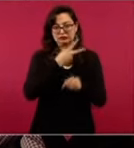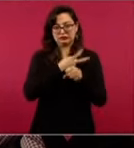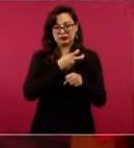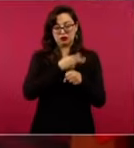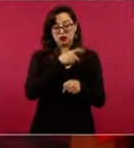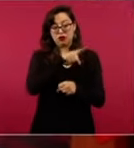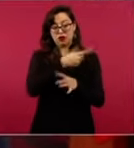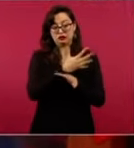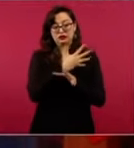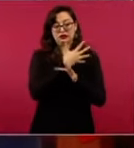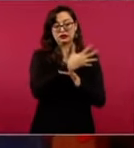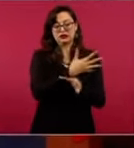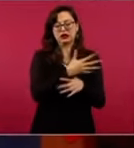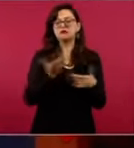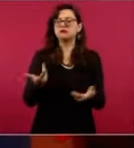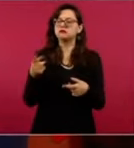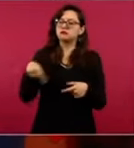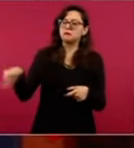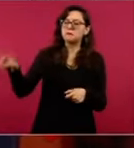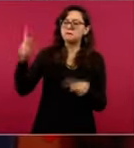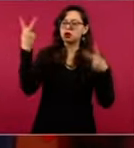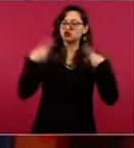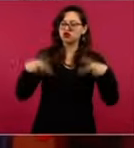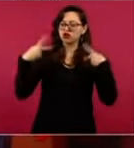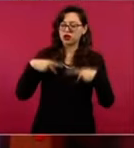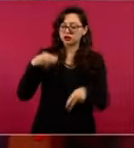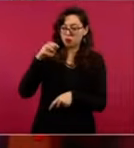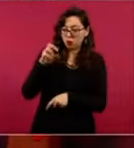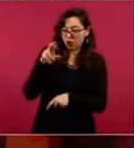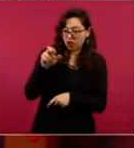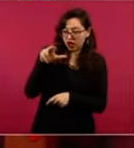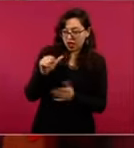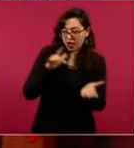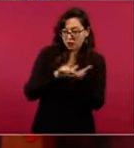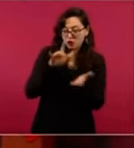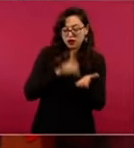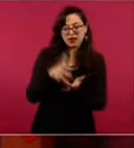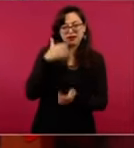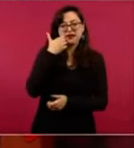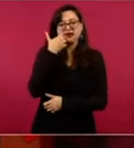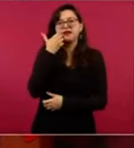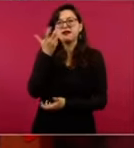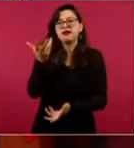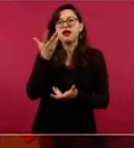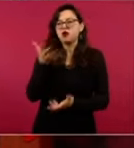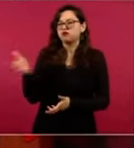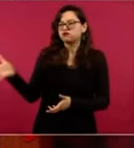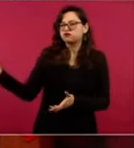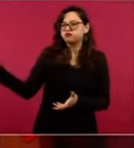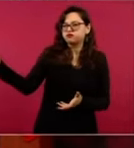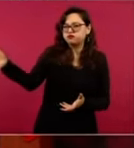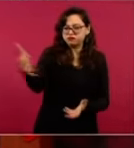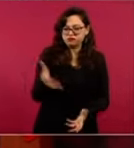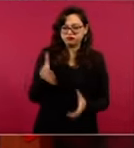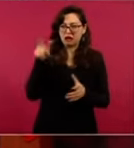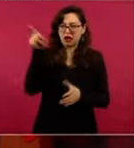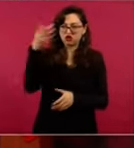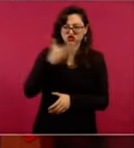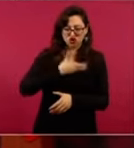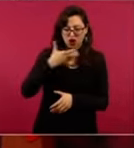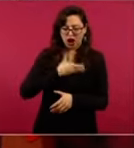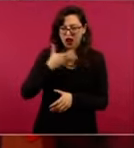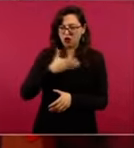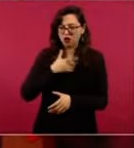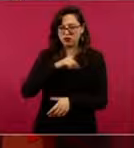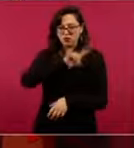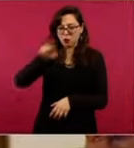el hijo del finado Miguel de la Madrid, Mario de Constanzo, del ITAM, estuvo con nosotros